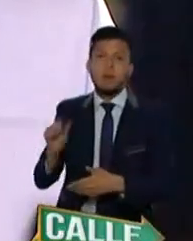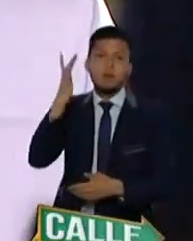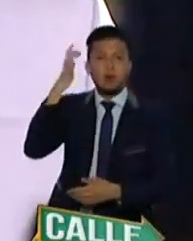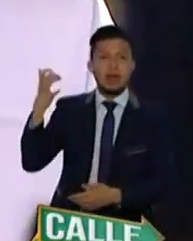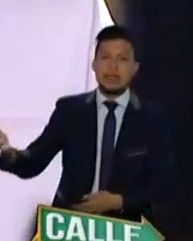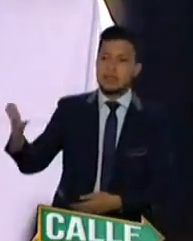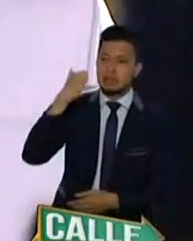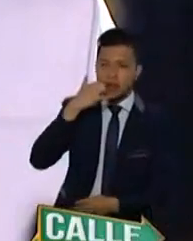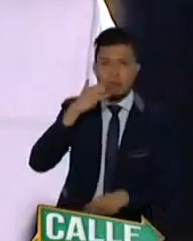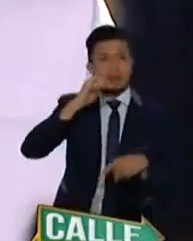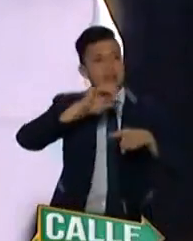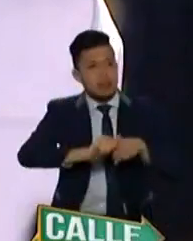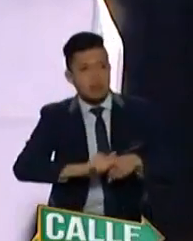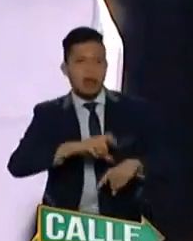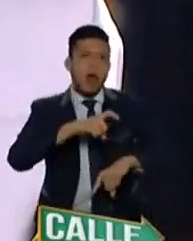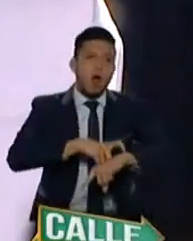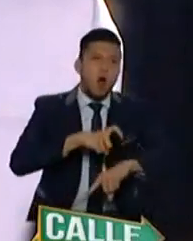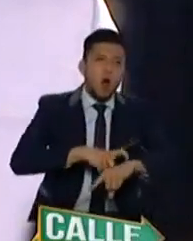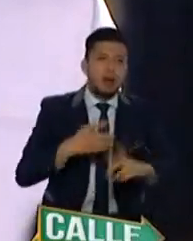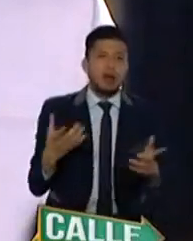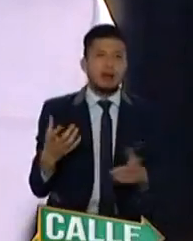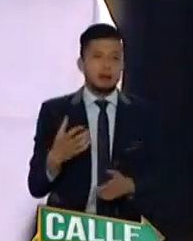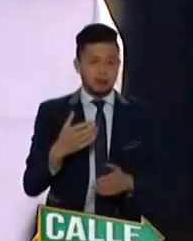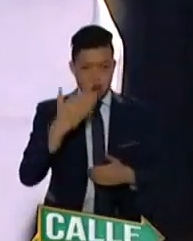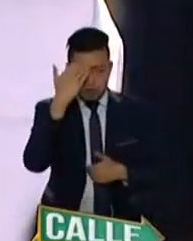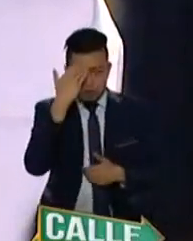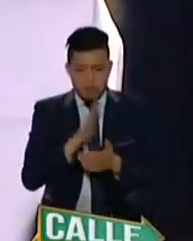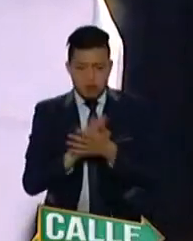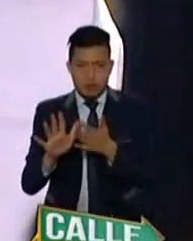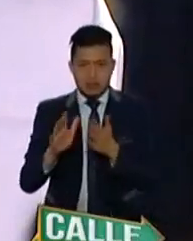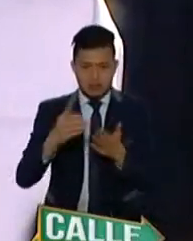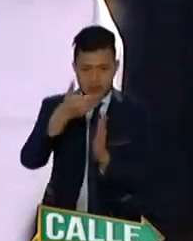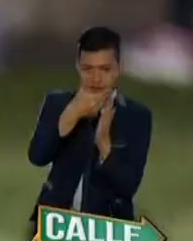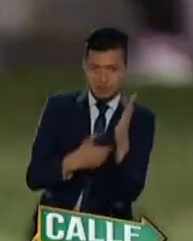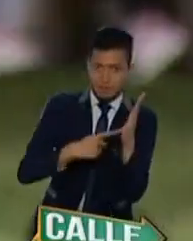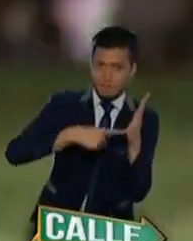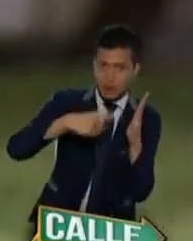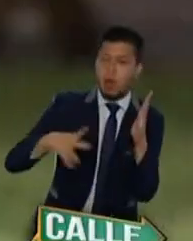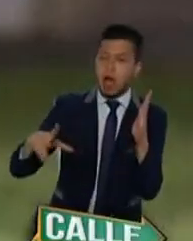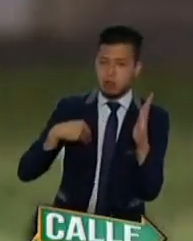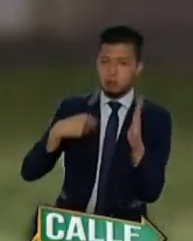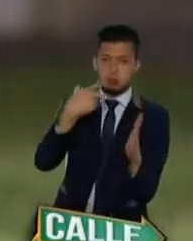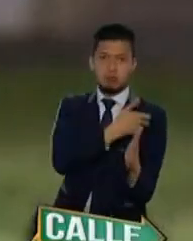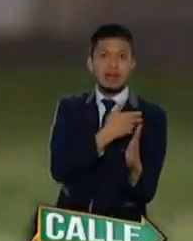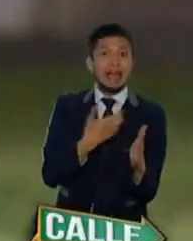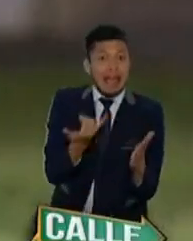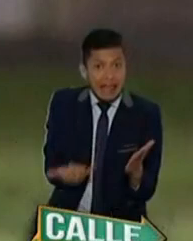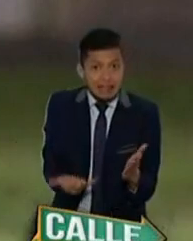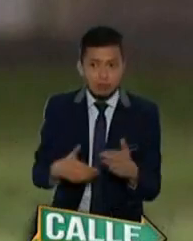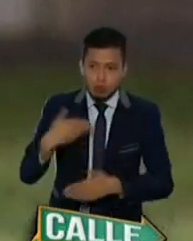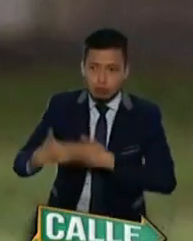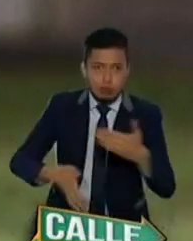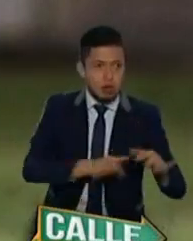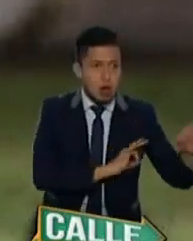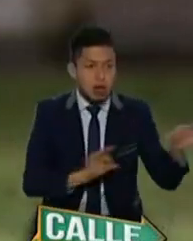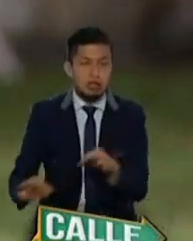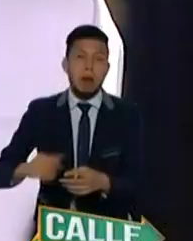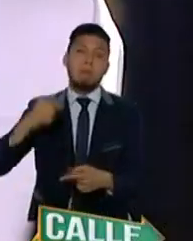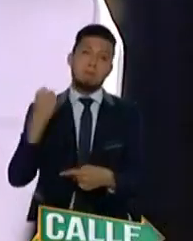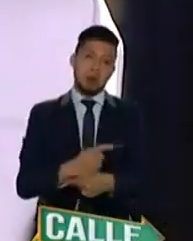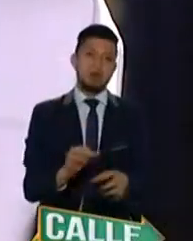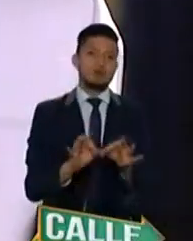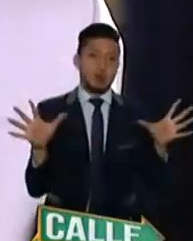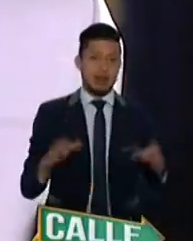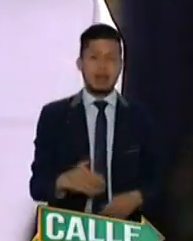darle una hora, una cita, pedirle el consentimiento, informado, es todo un proceso logístico que afortunadamente se cumplió. Vamos